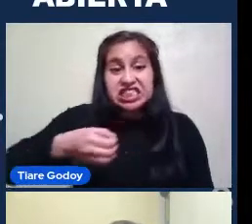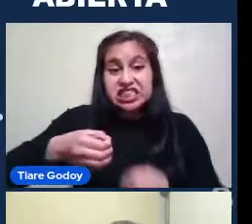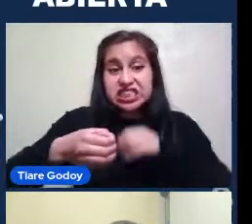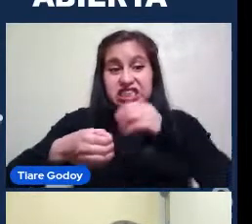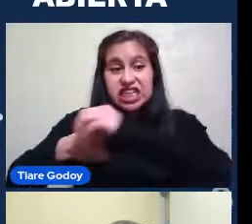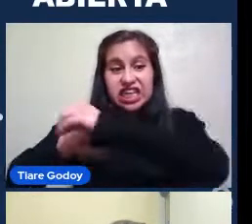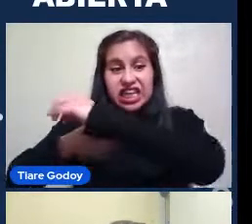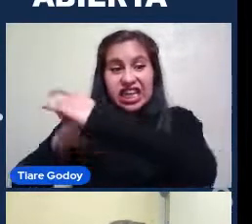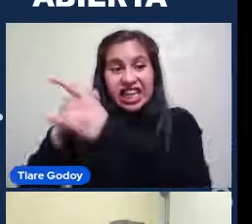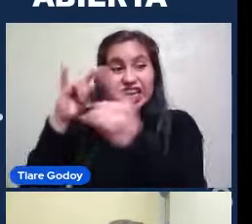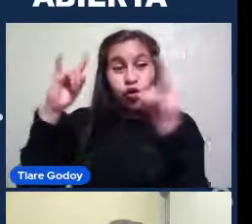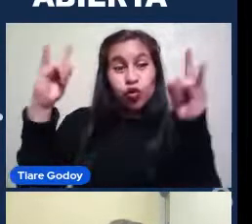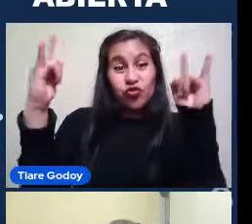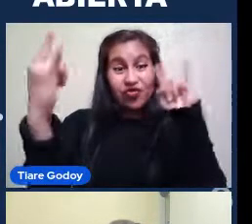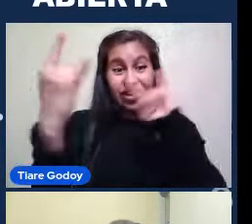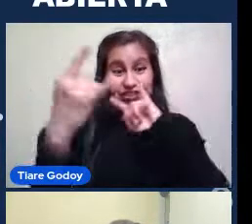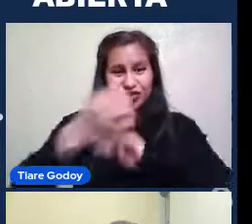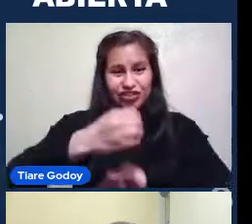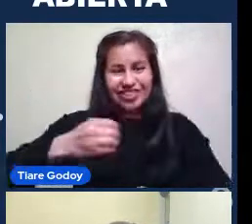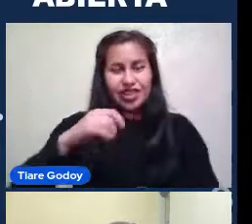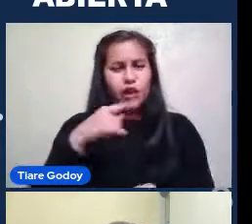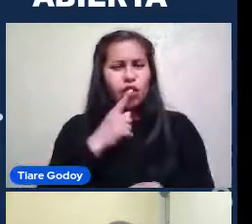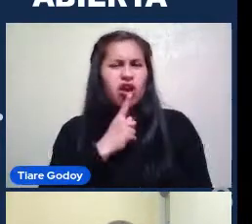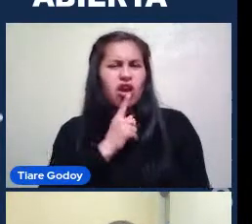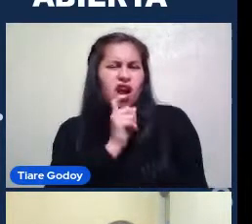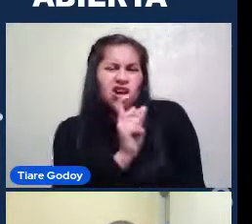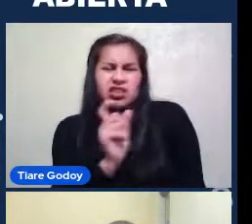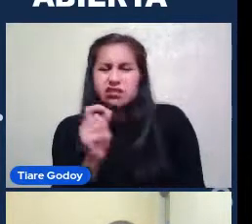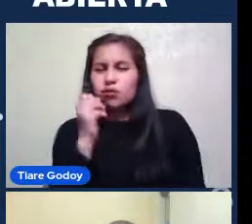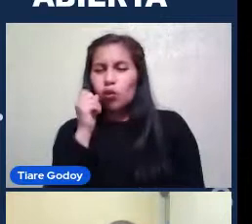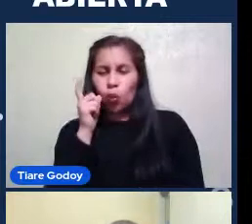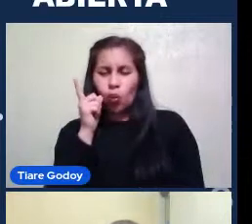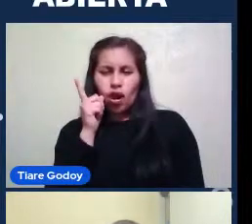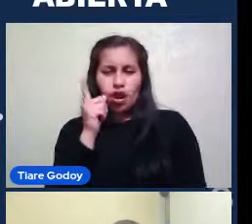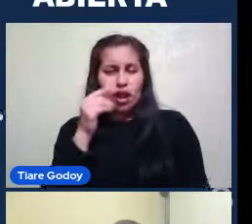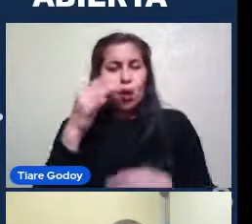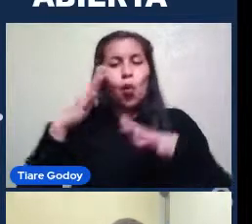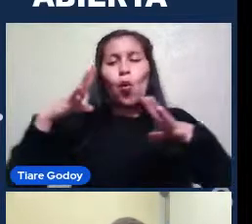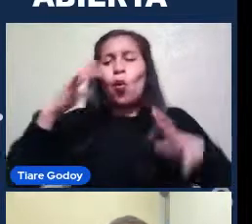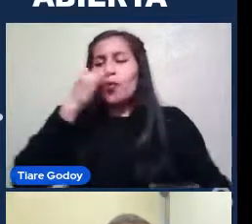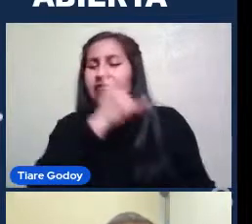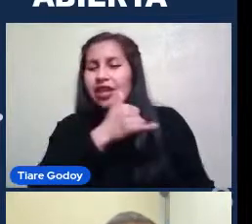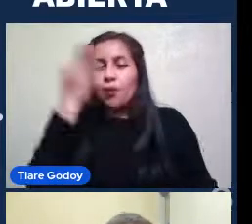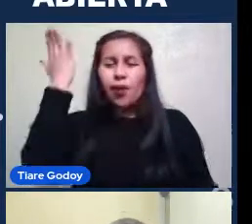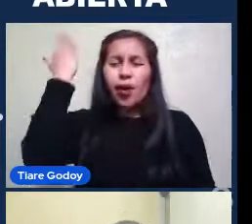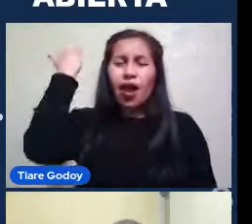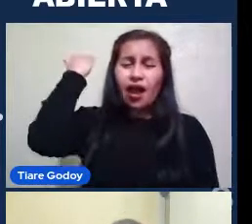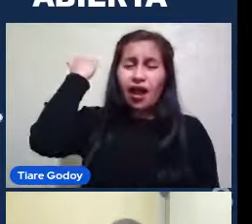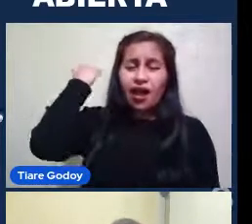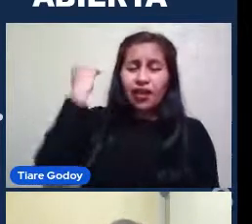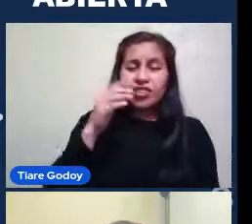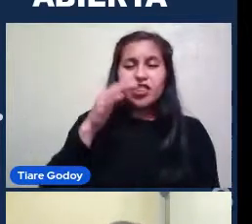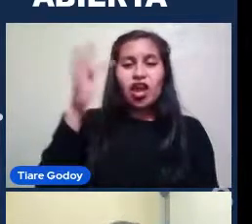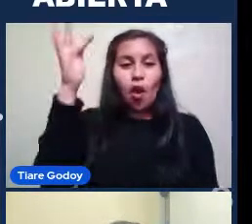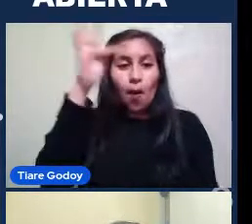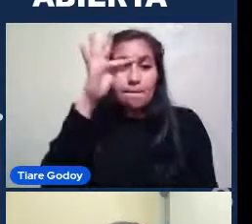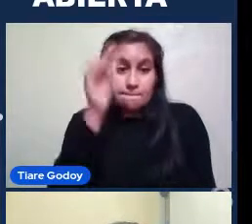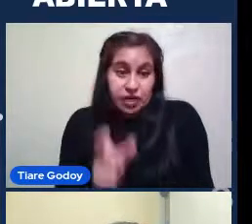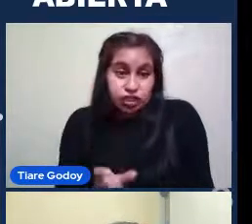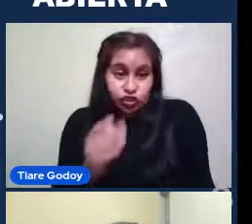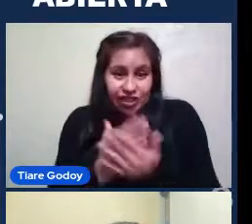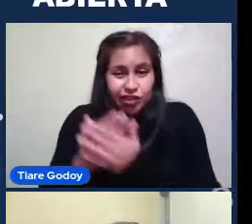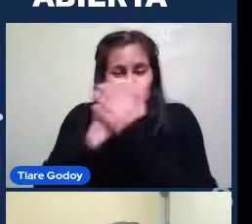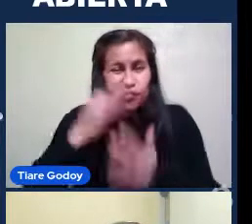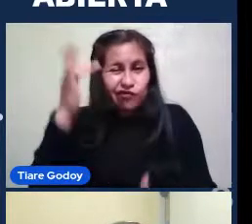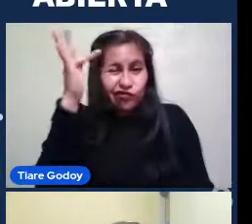Porque el concepto este viene de hace bastante tiempo, finales del siglo XVIII, donde un filósofo, Immanuel Kant, dijo que